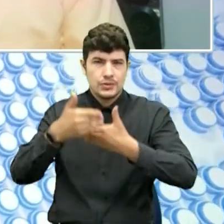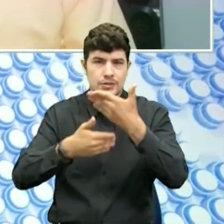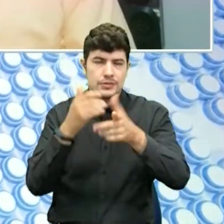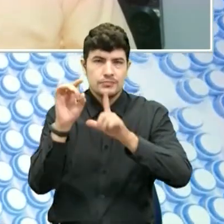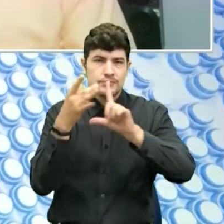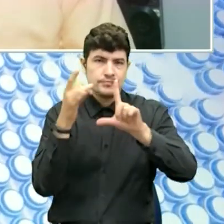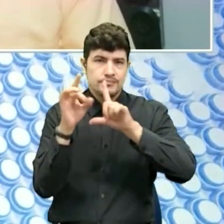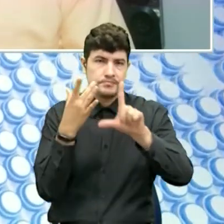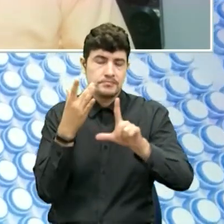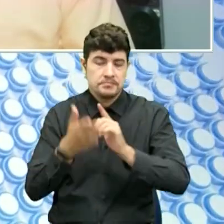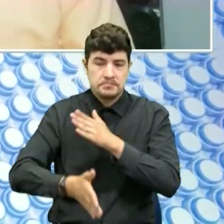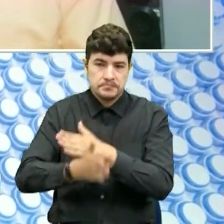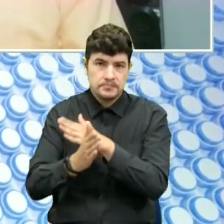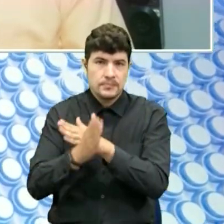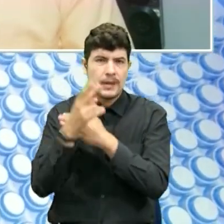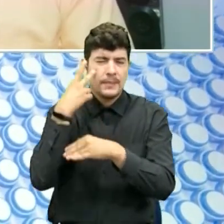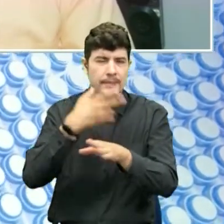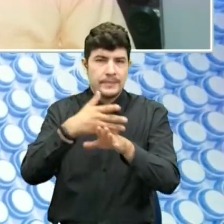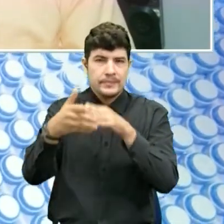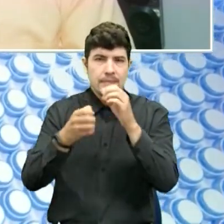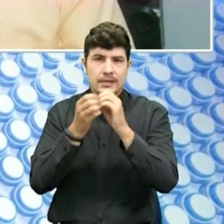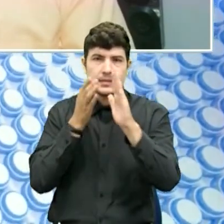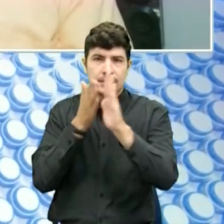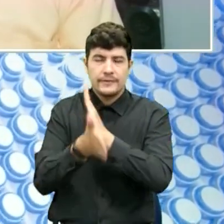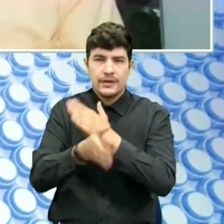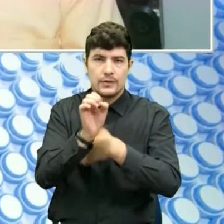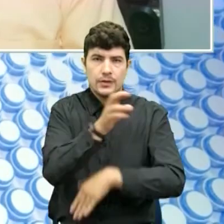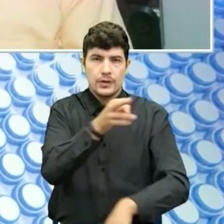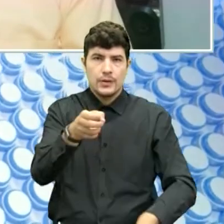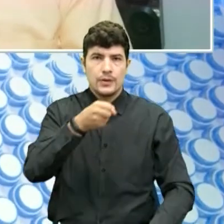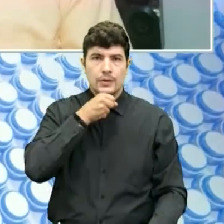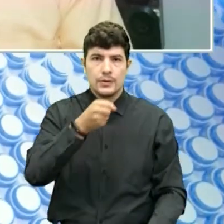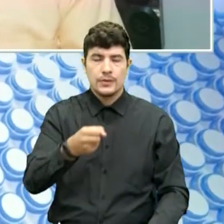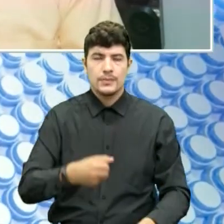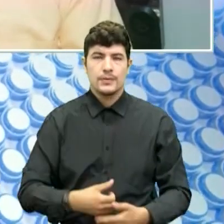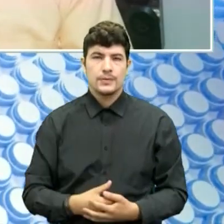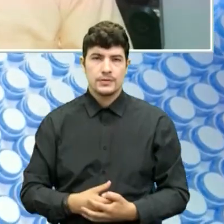Esa es toda la información que nosotros tenemos desde Cúcuta. Alfredo Durán, para Oriente Noticias, estamos informando.